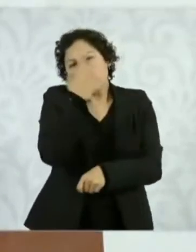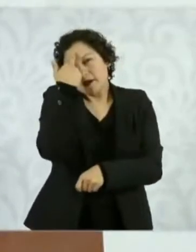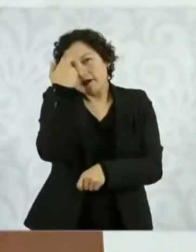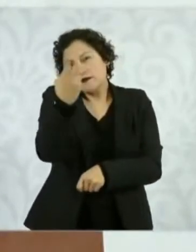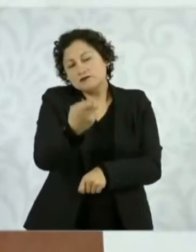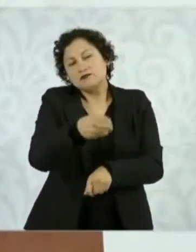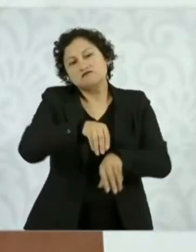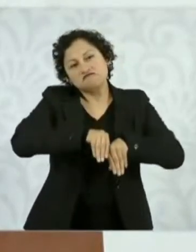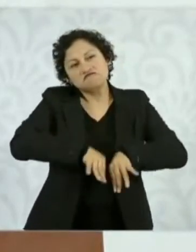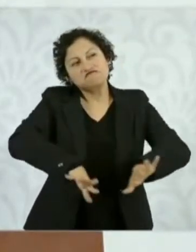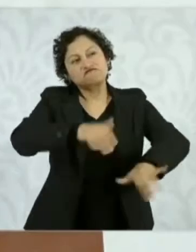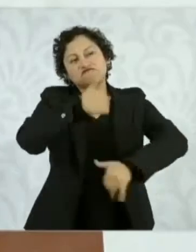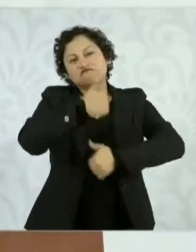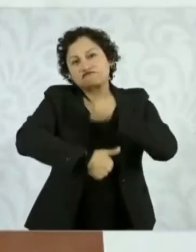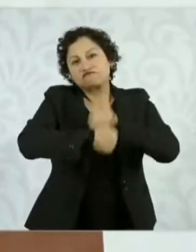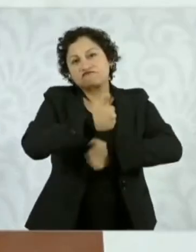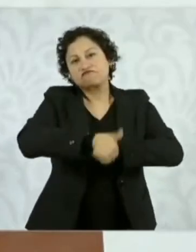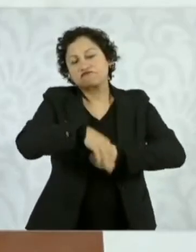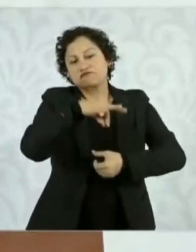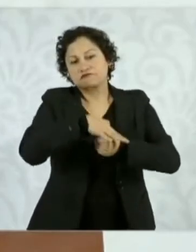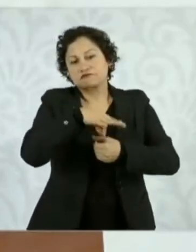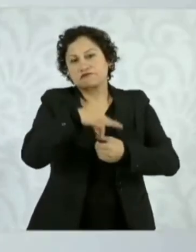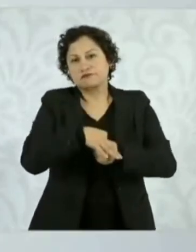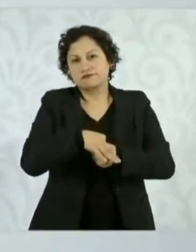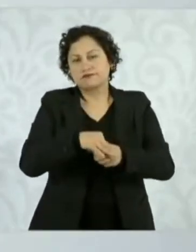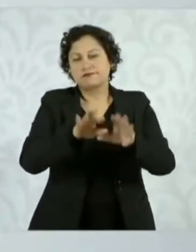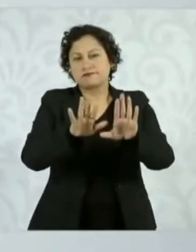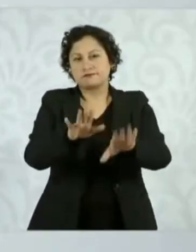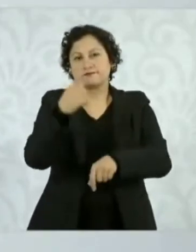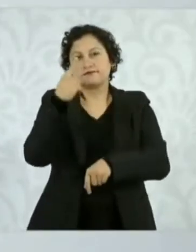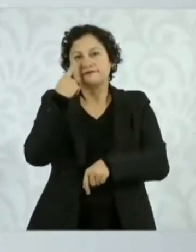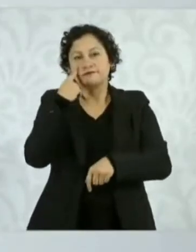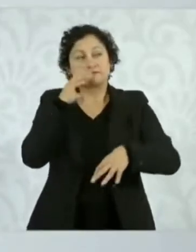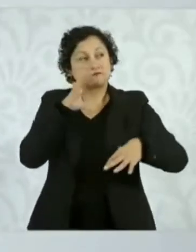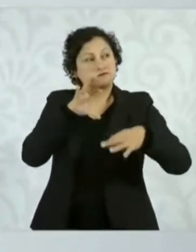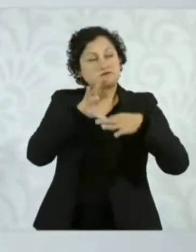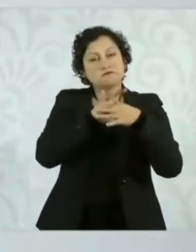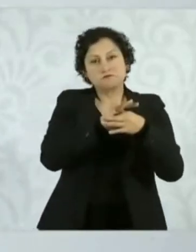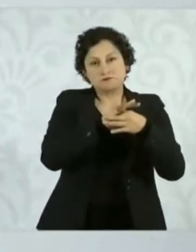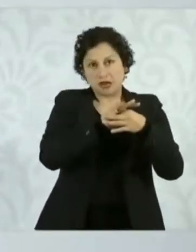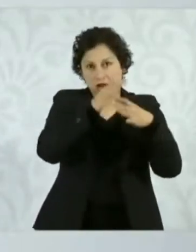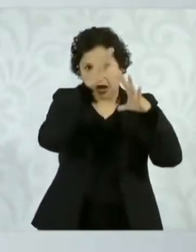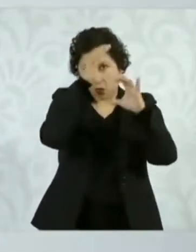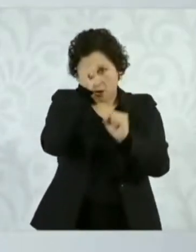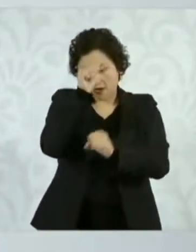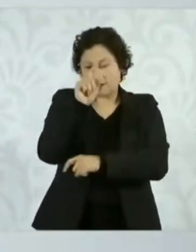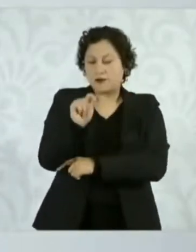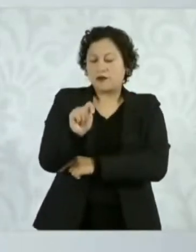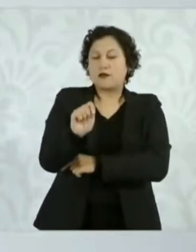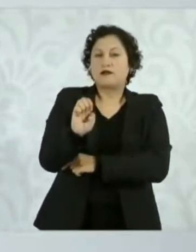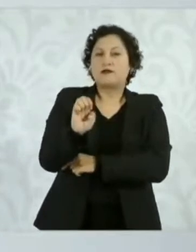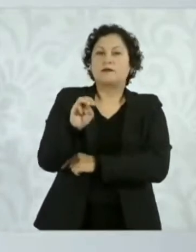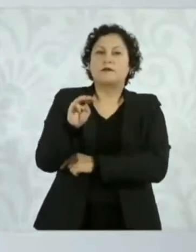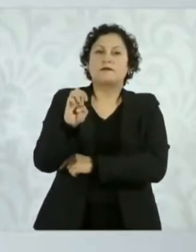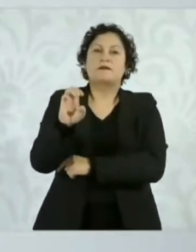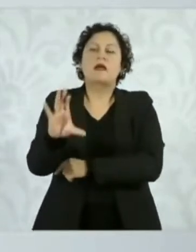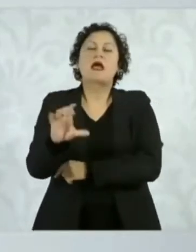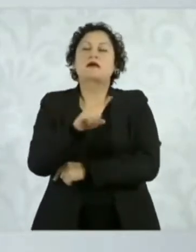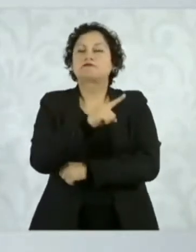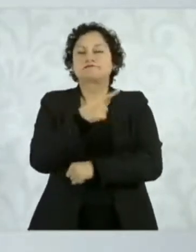El tratado no está en riesgo. Lo vimos aquí con las y los empresarios